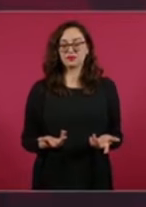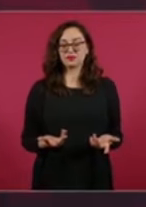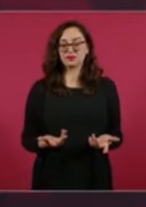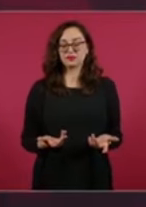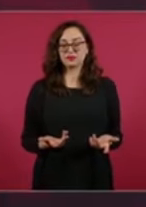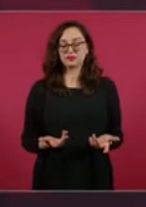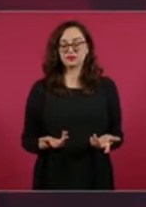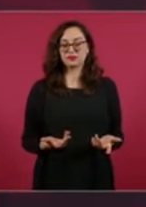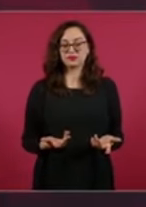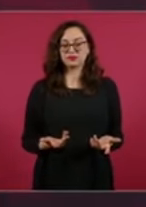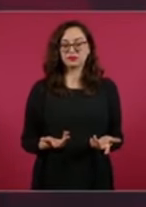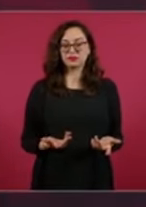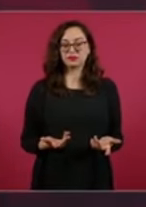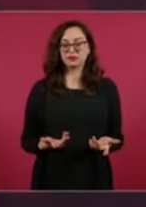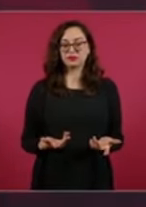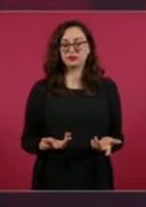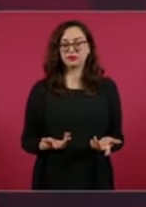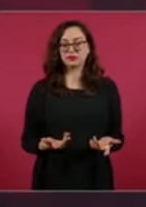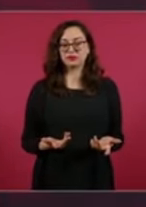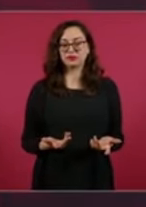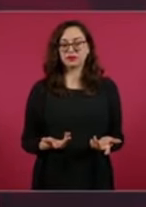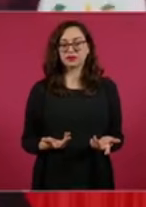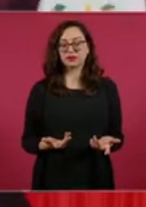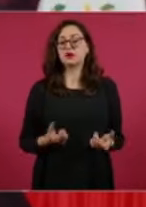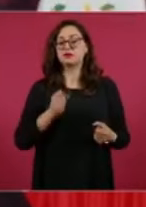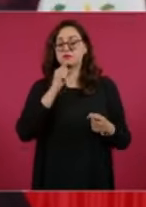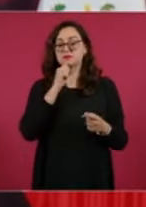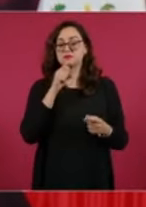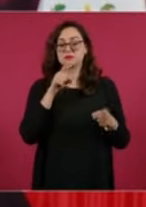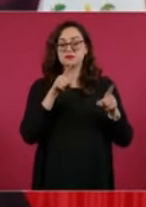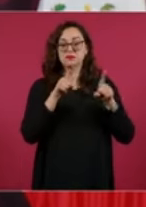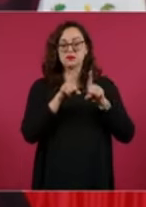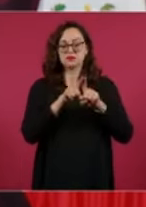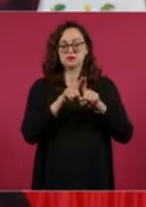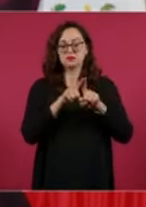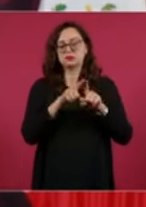PRI, se llamaba Partido Nacional Revolucionario,